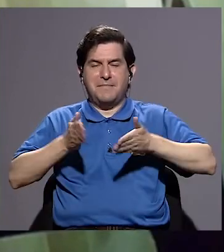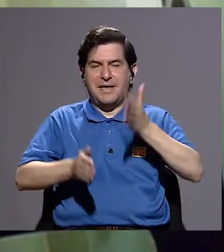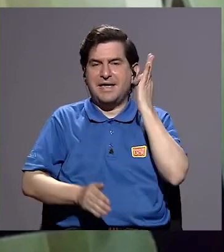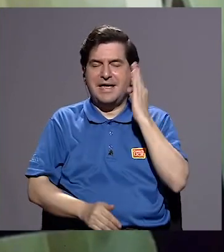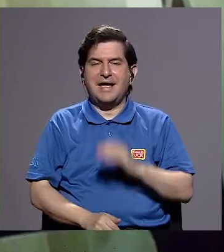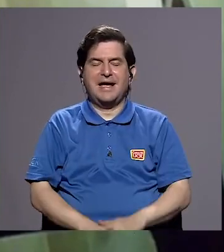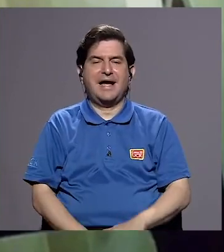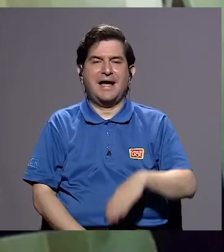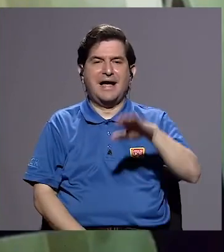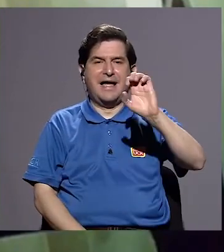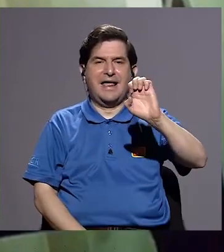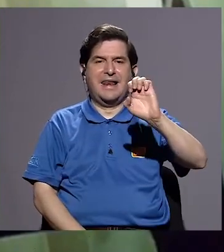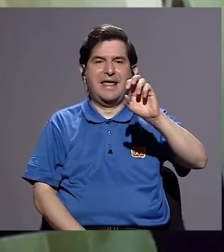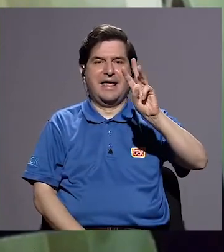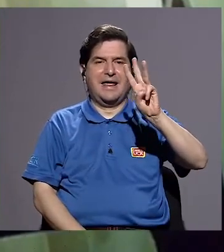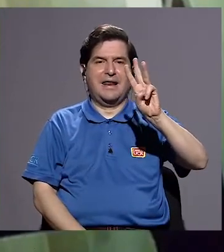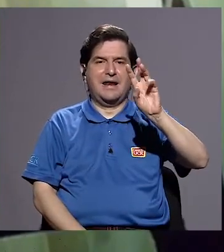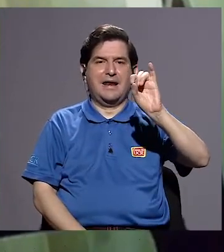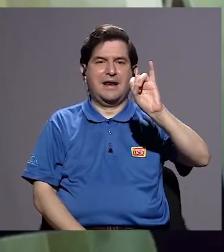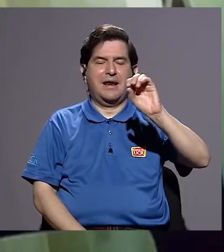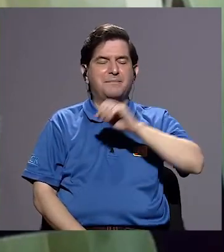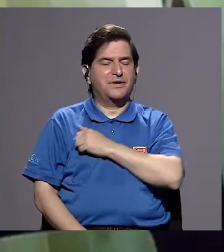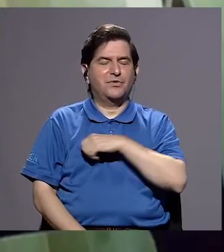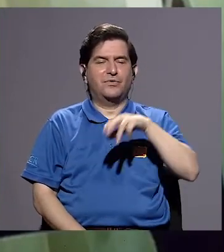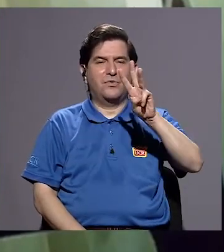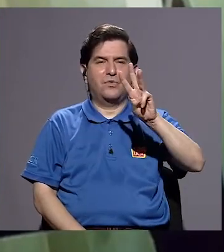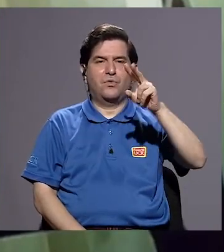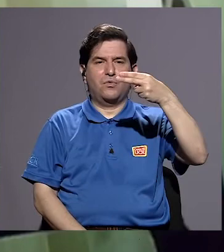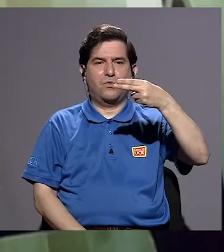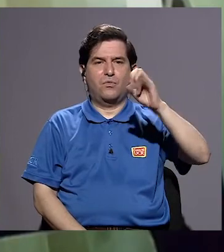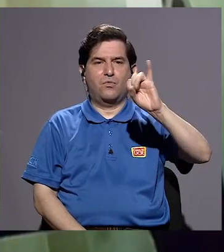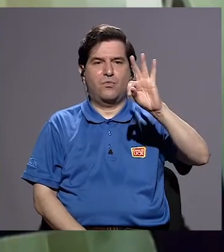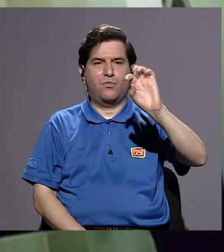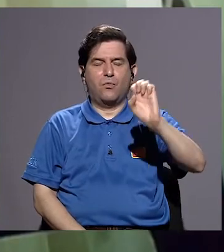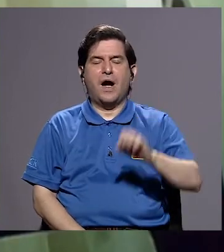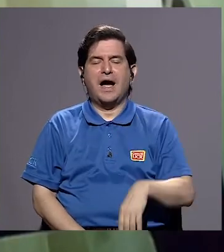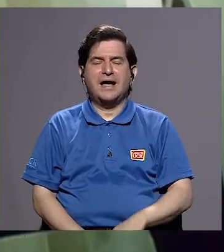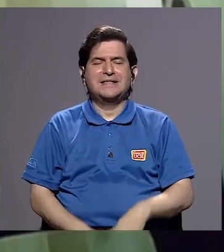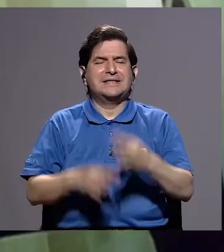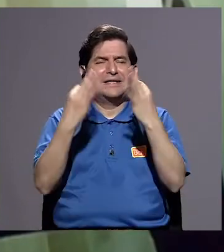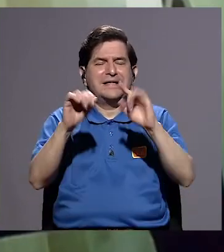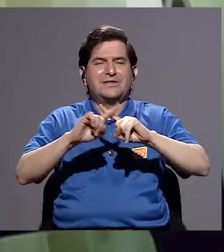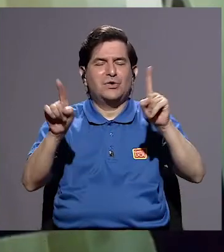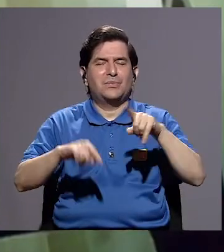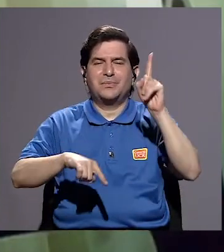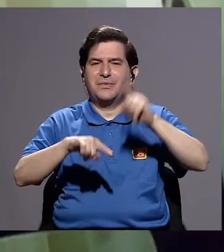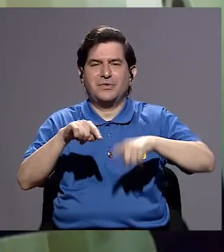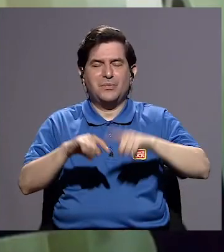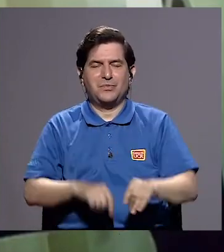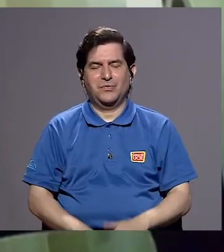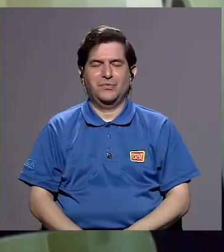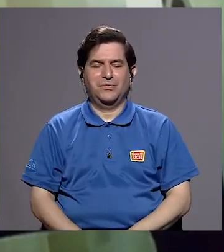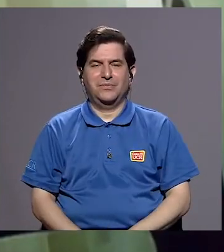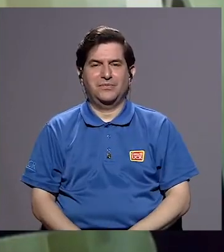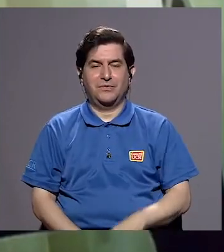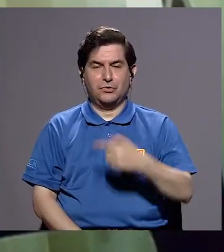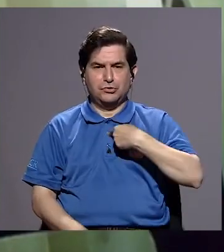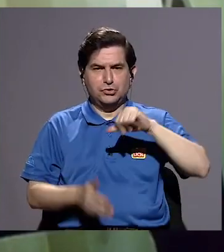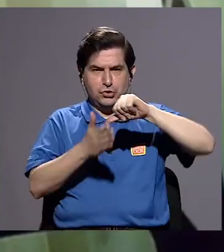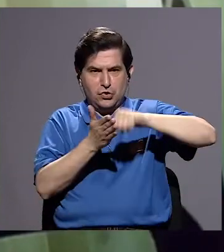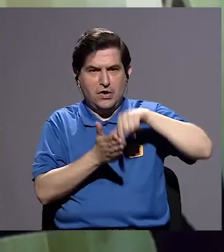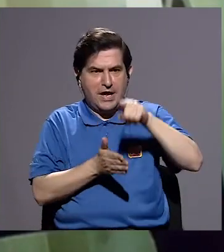aspiró a ser magistrada, pero le dieron vuelta, ¿verdad? No la apoyaron. Pero ahora yo estoy